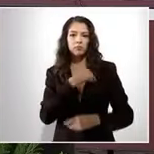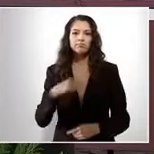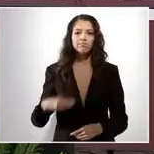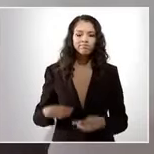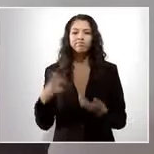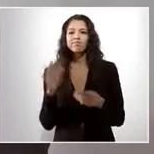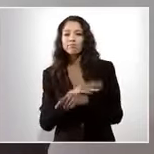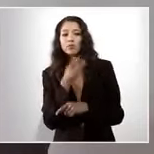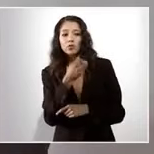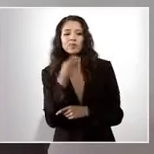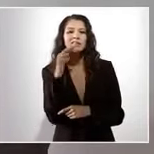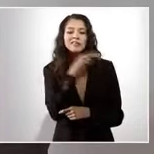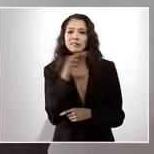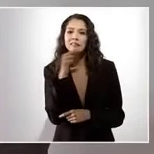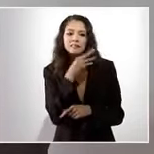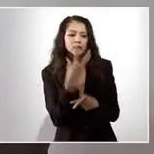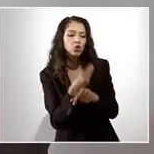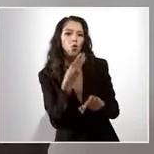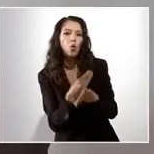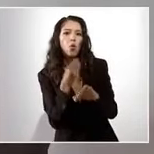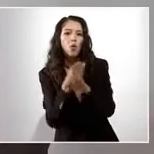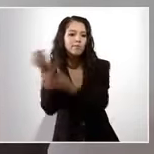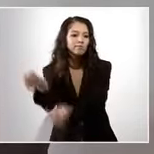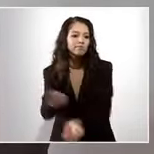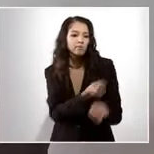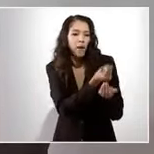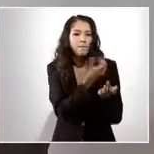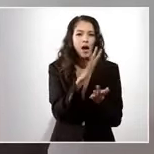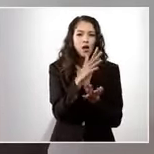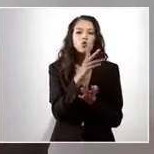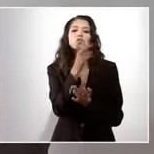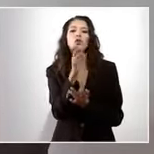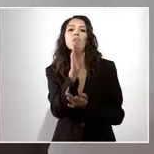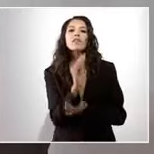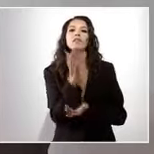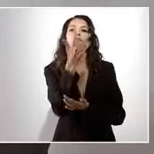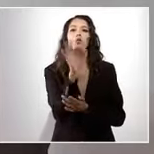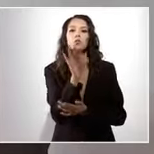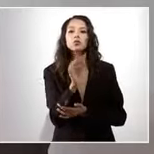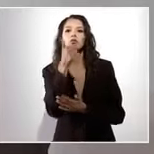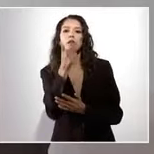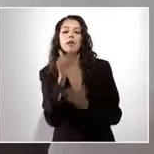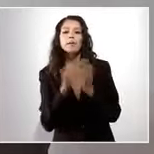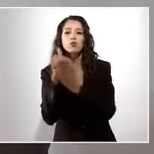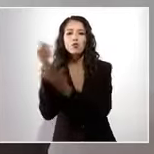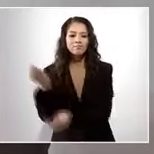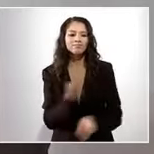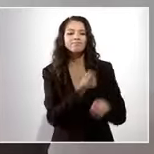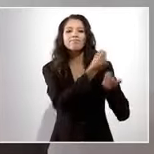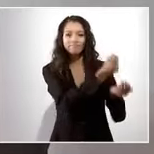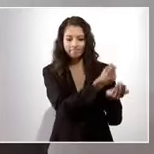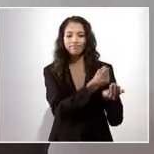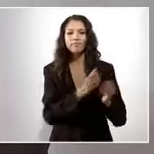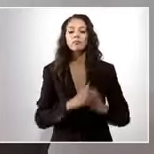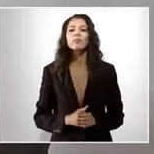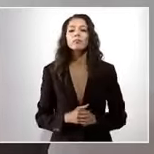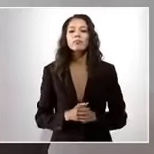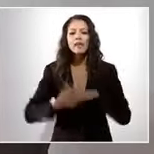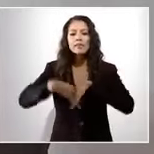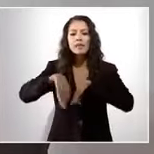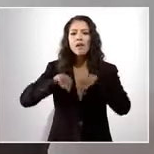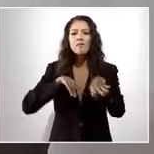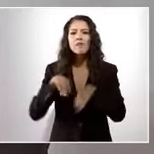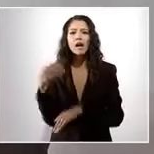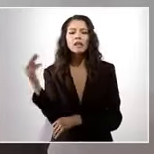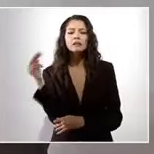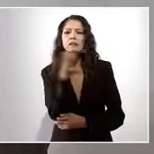inmediato se realizará la reconstrucción con una inversión estimada de 295.7 millones de pesos. Los trabajos